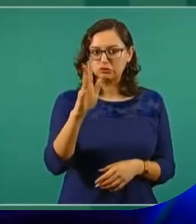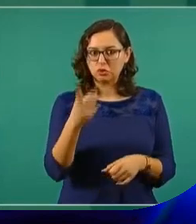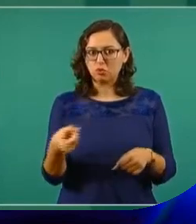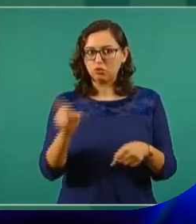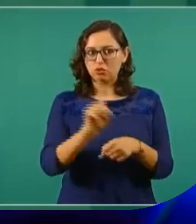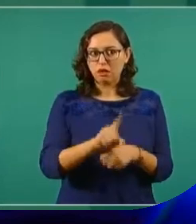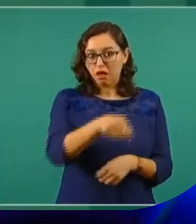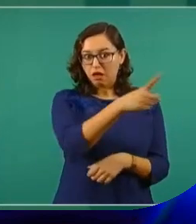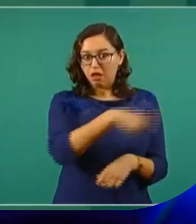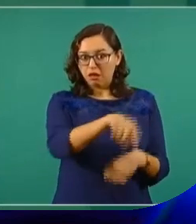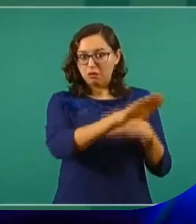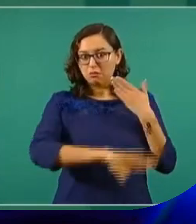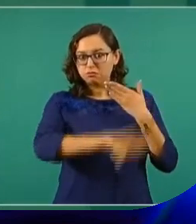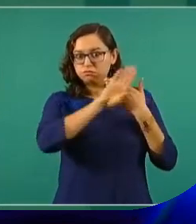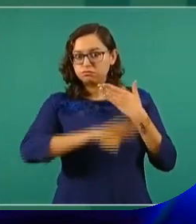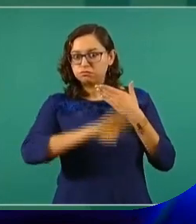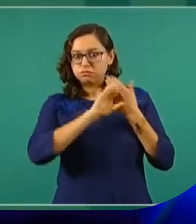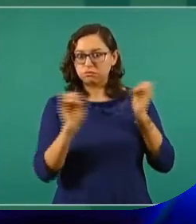preocupar.